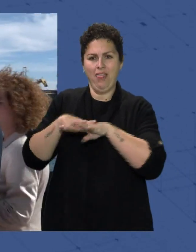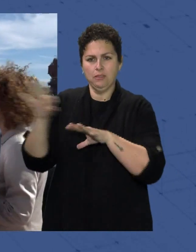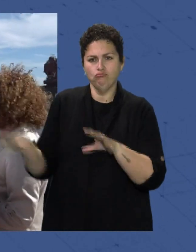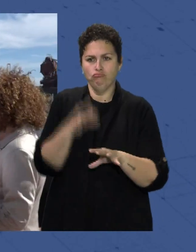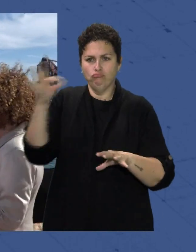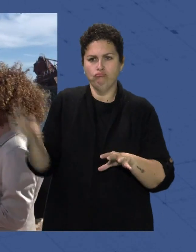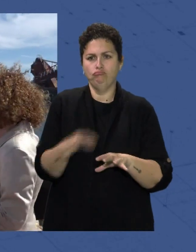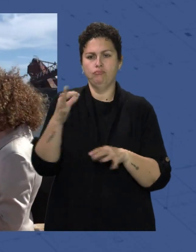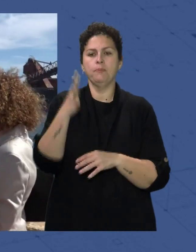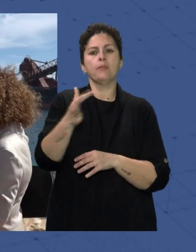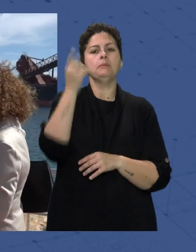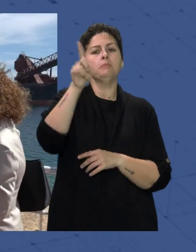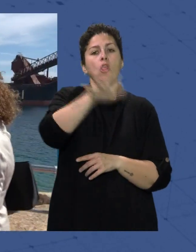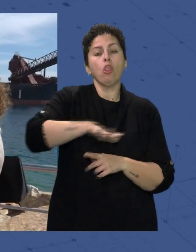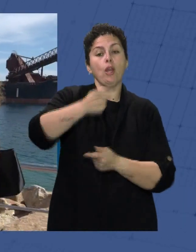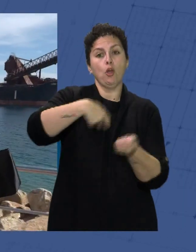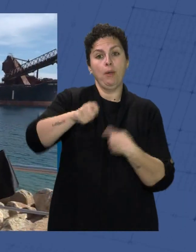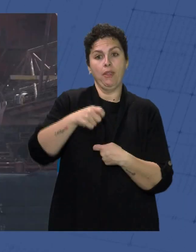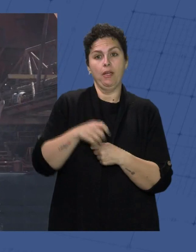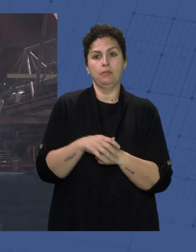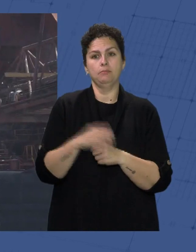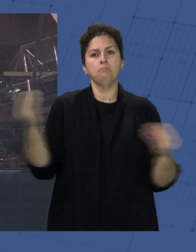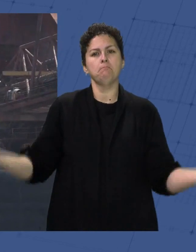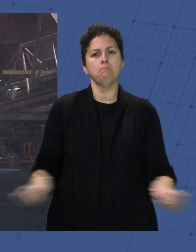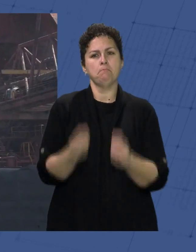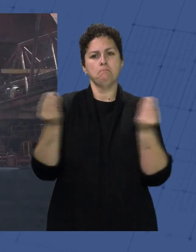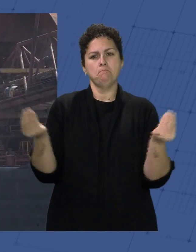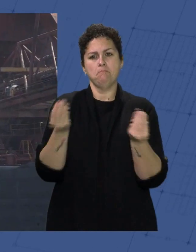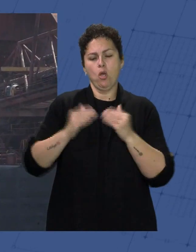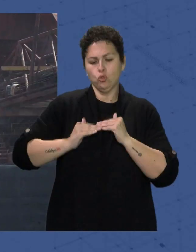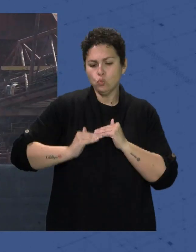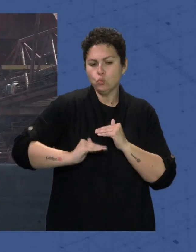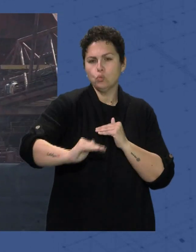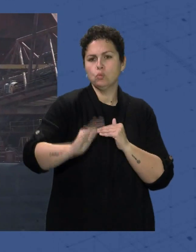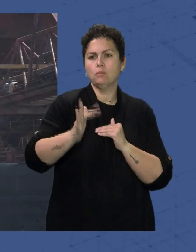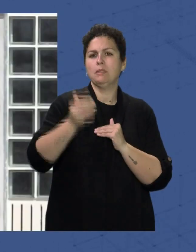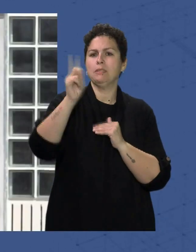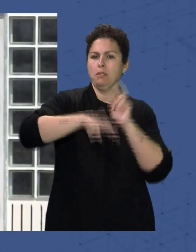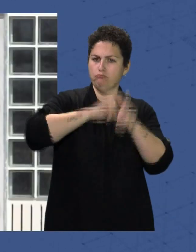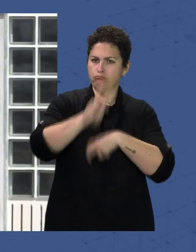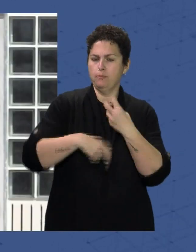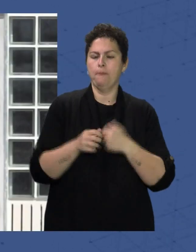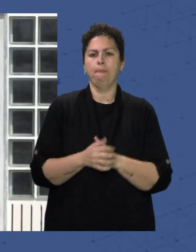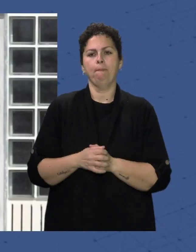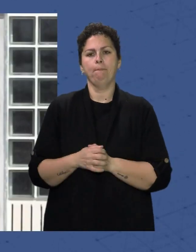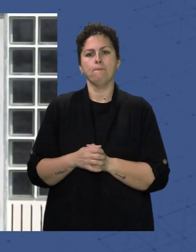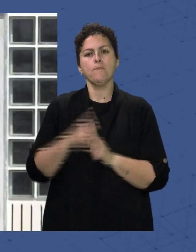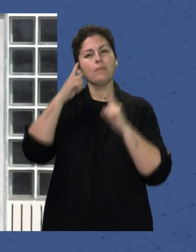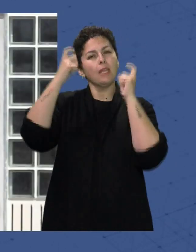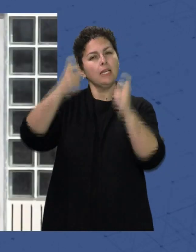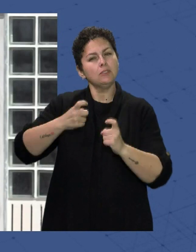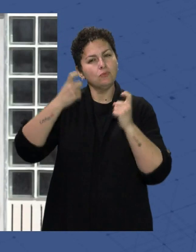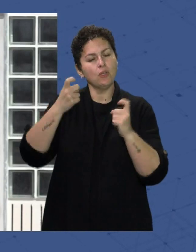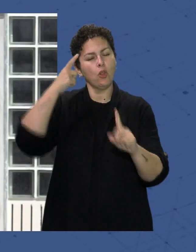Se está llevando a cabo En la zona comercial La mejora De la pavimentación Y su rehabilitación Un esfuerzo Que tiene que ver Con la